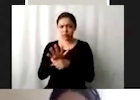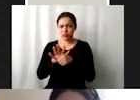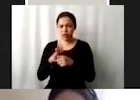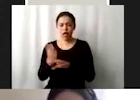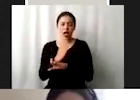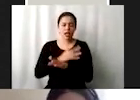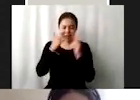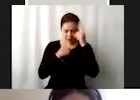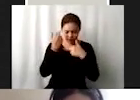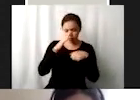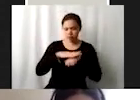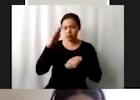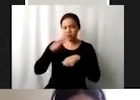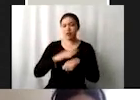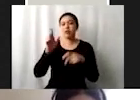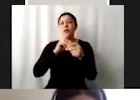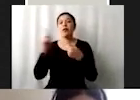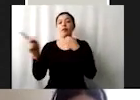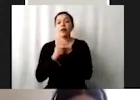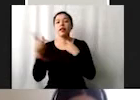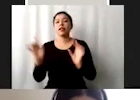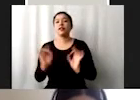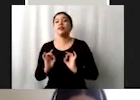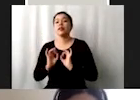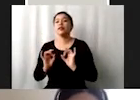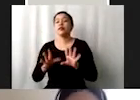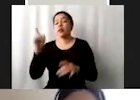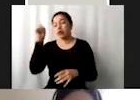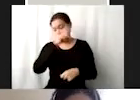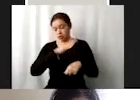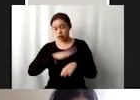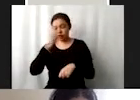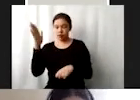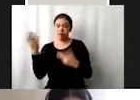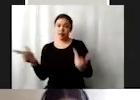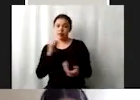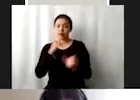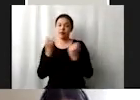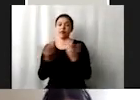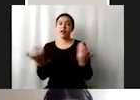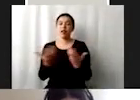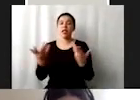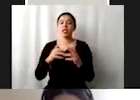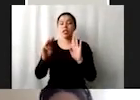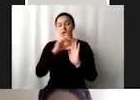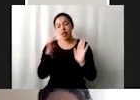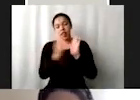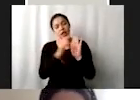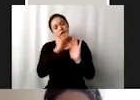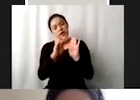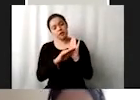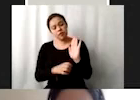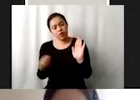sobre todo para aquellos países en situaciones más difíciles y también pues creando marcos normativos sólidos,